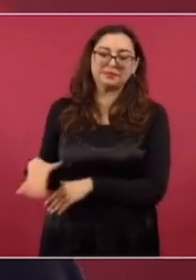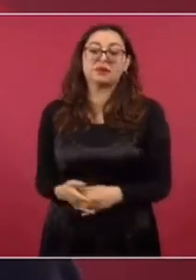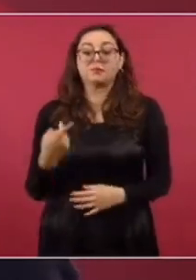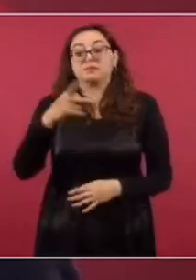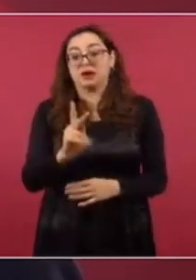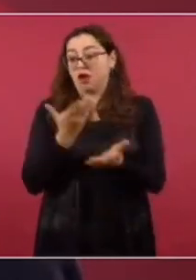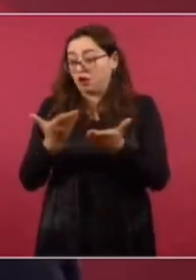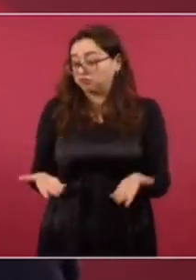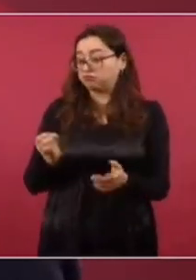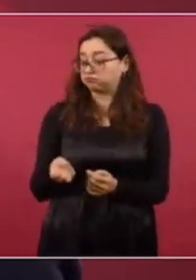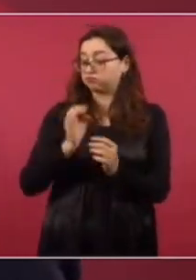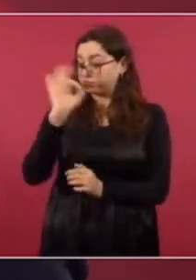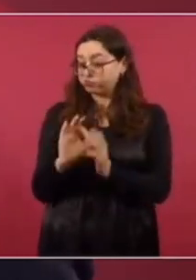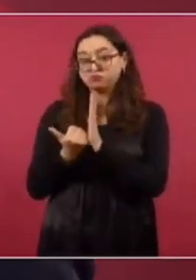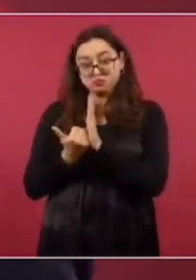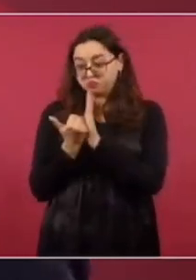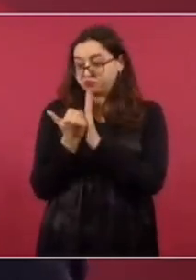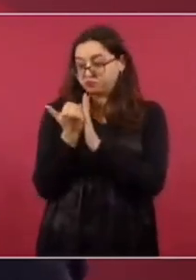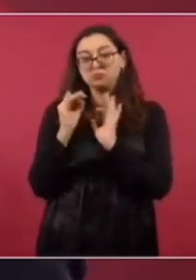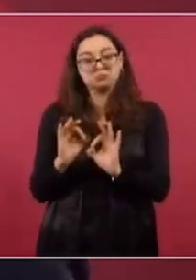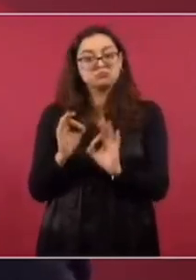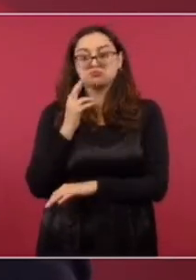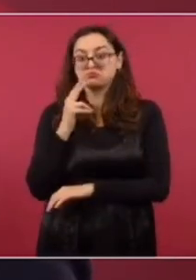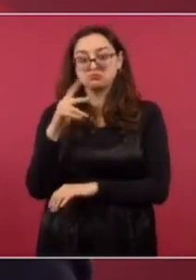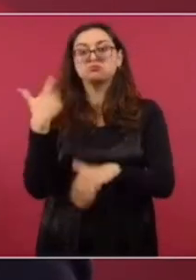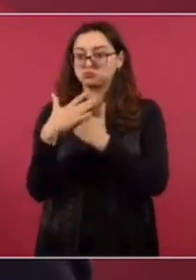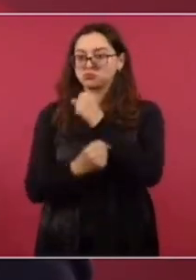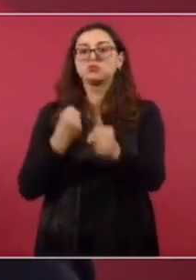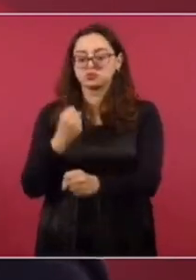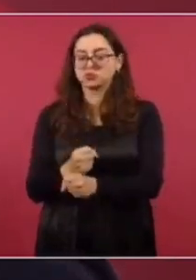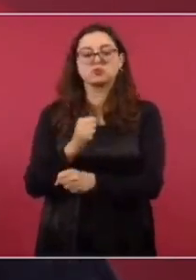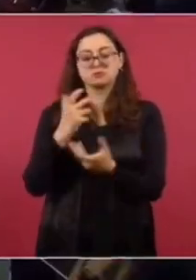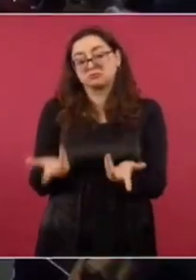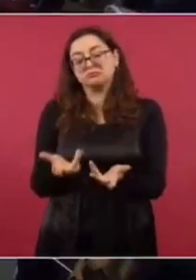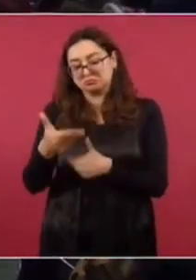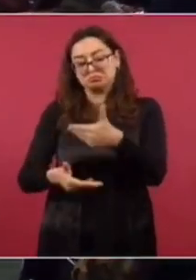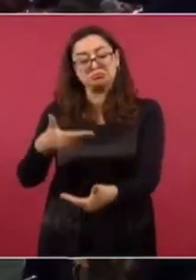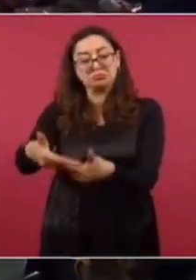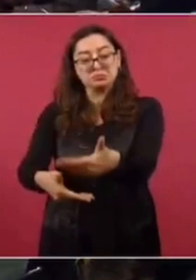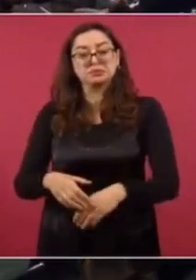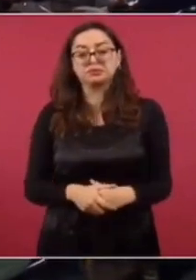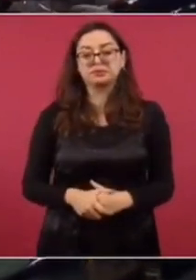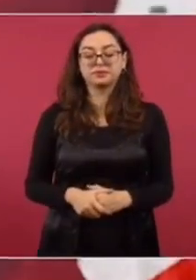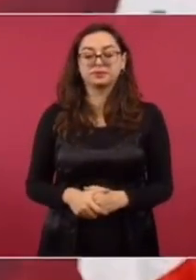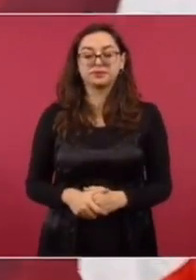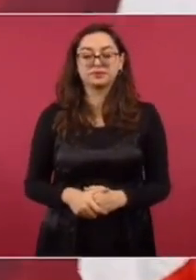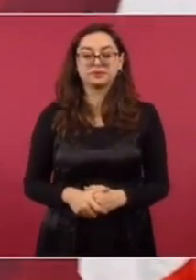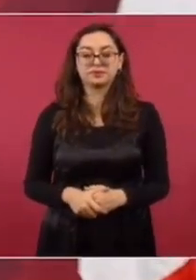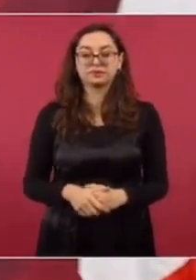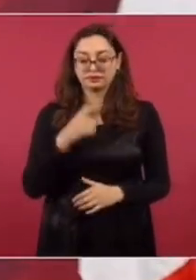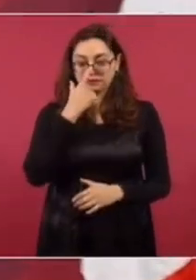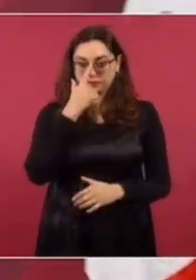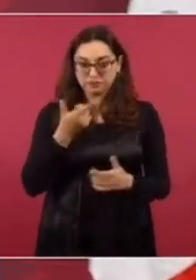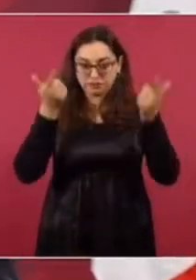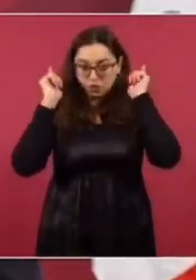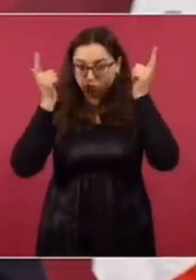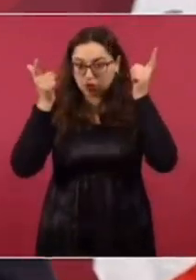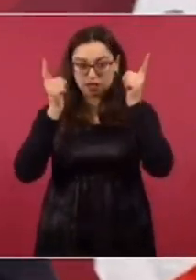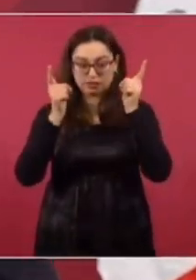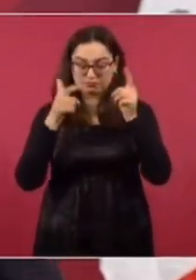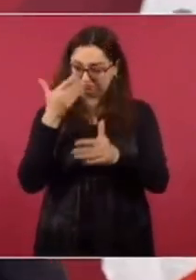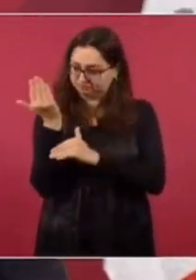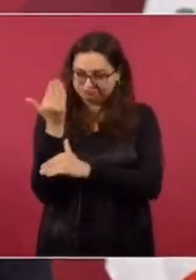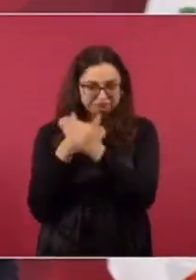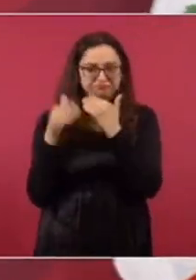el pronóstico es bueno para la economía, nos va a ir bien este año y espero que sigamos adelante, porque los